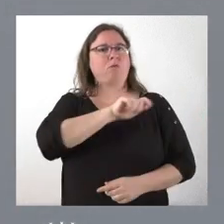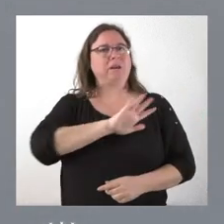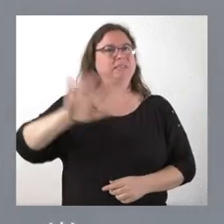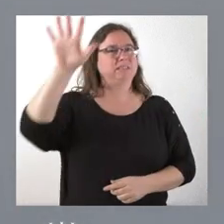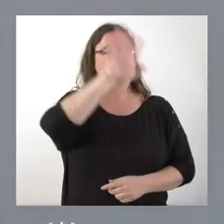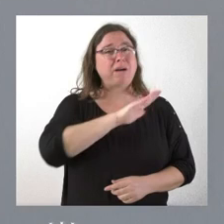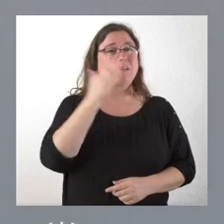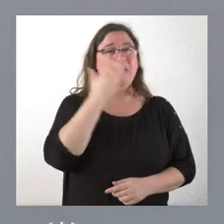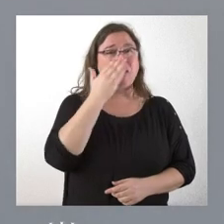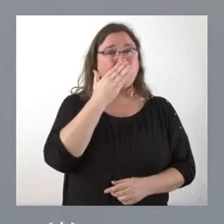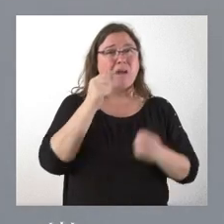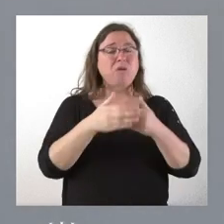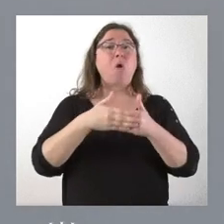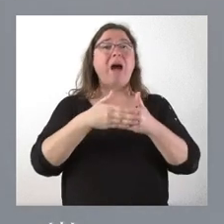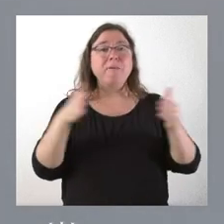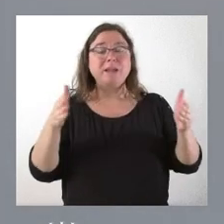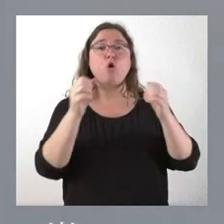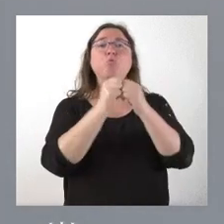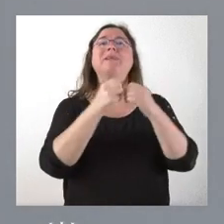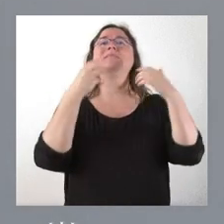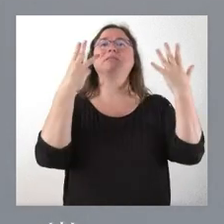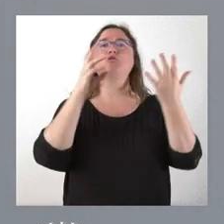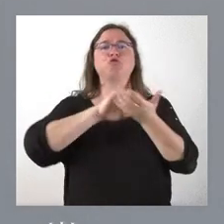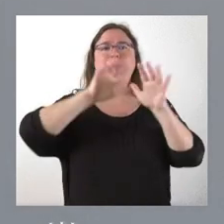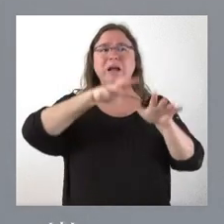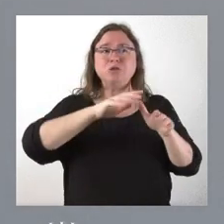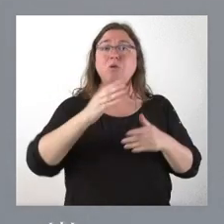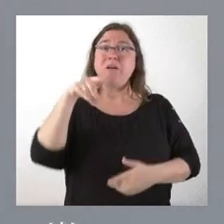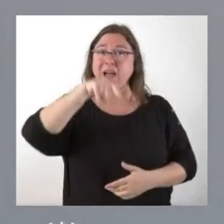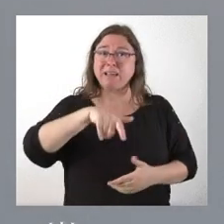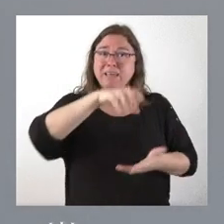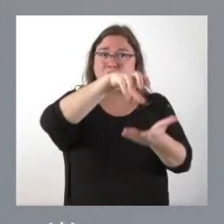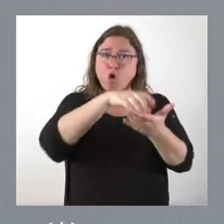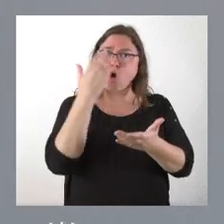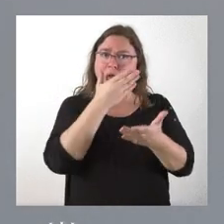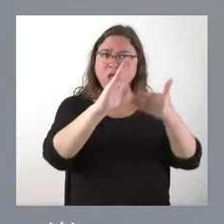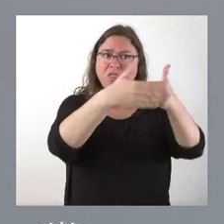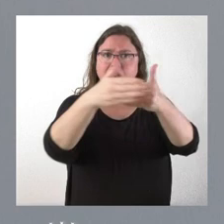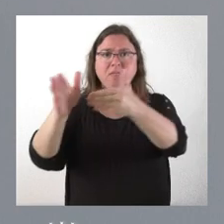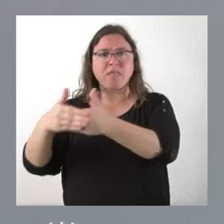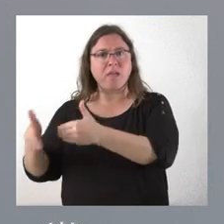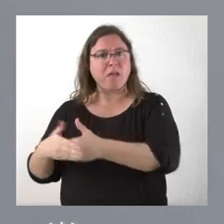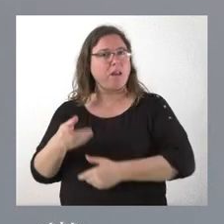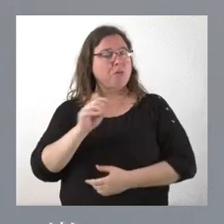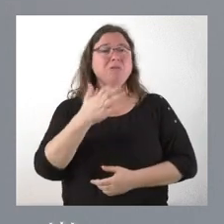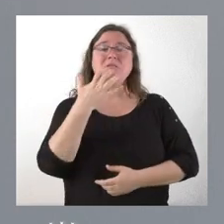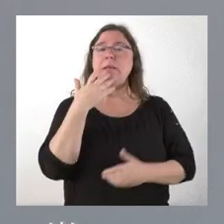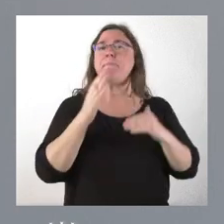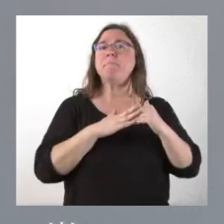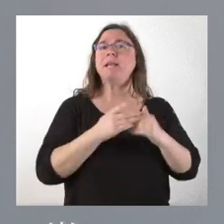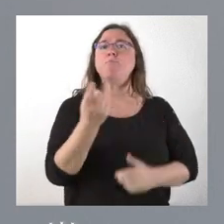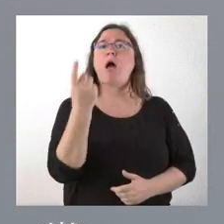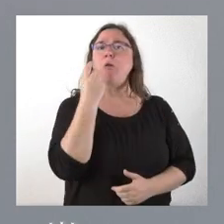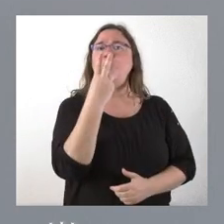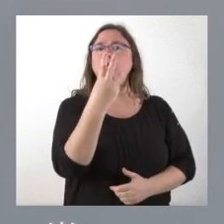28 centros educativos. En Castilla y León no se cierran centros educativos. Si hay tres alumnos, al menos,